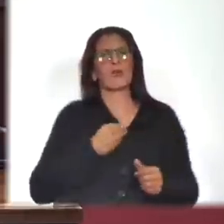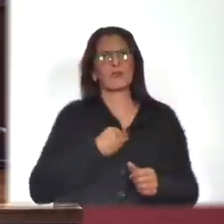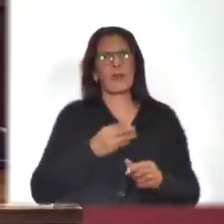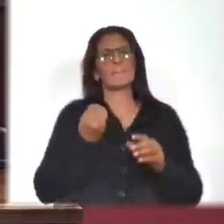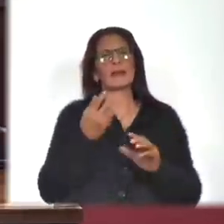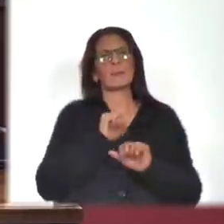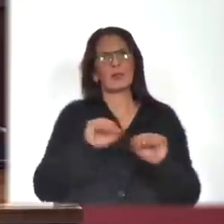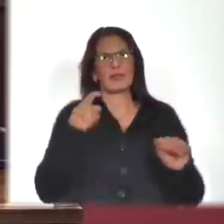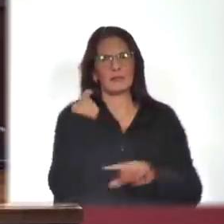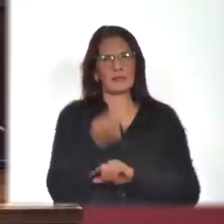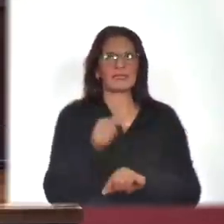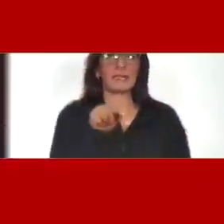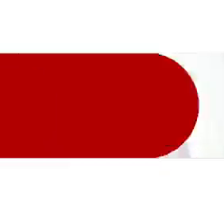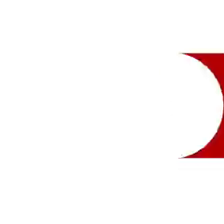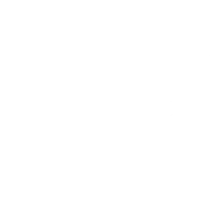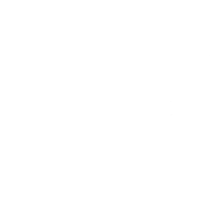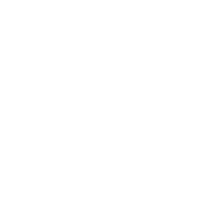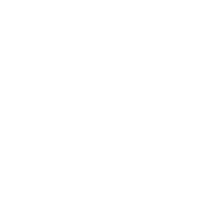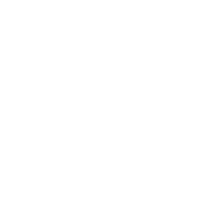invertir en él. Muchas gracias.